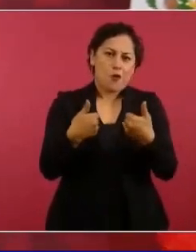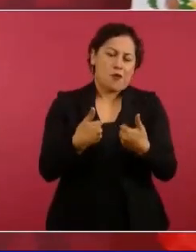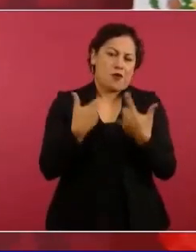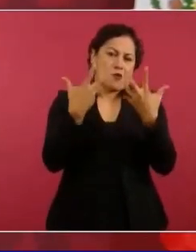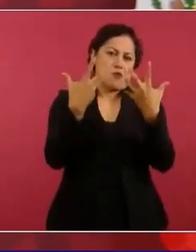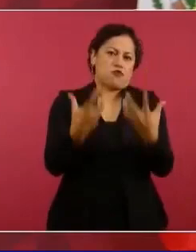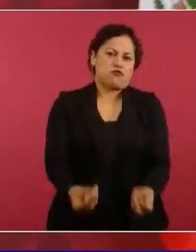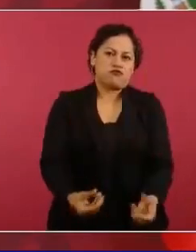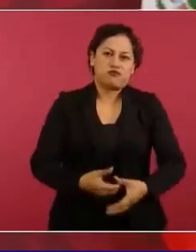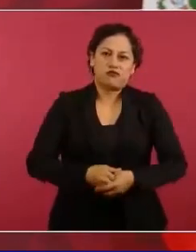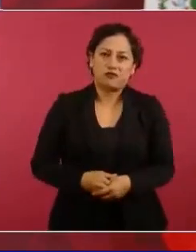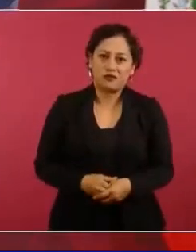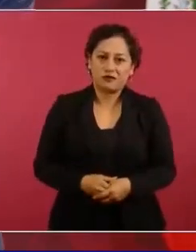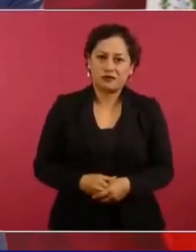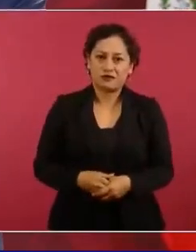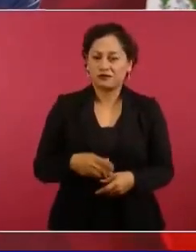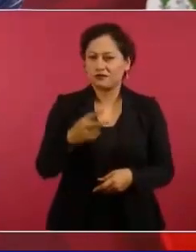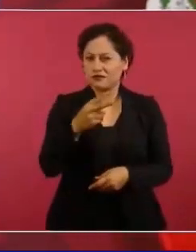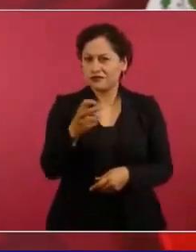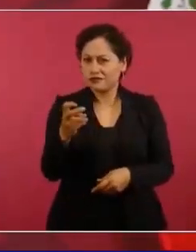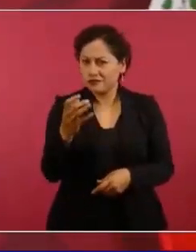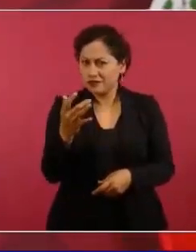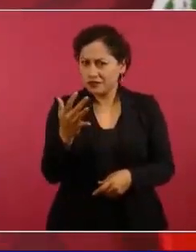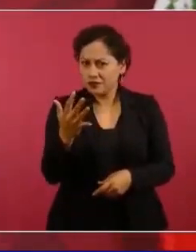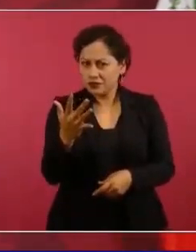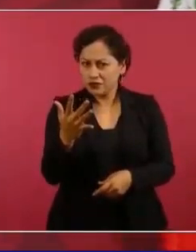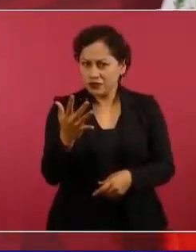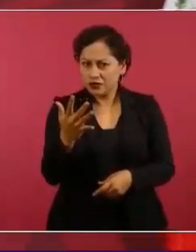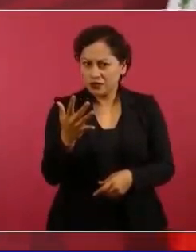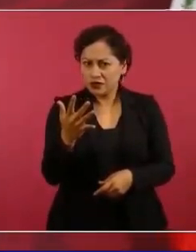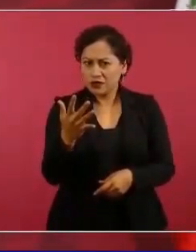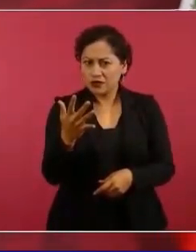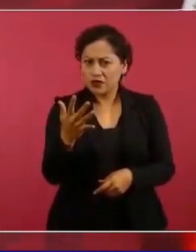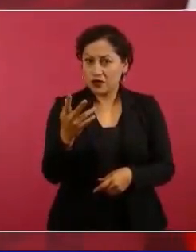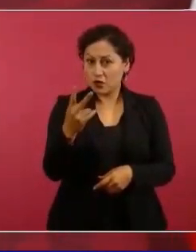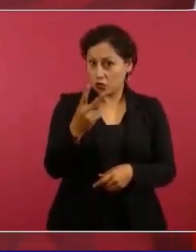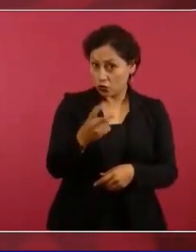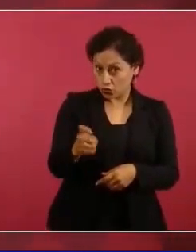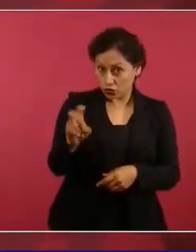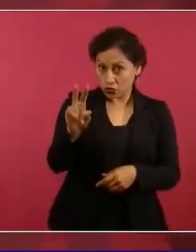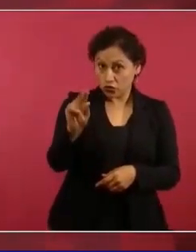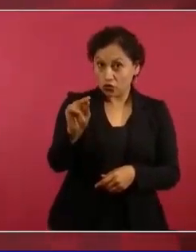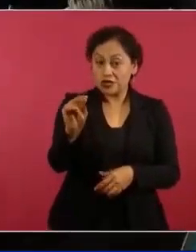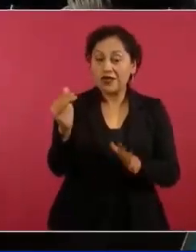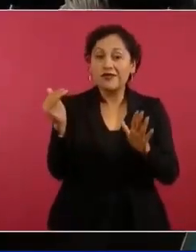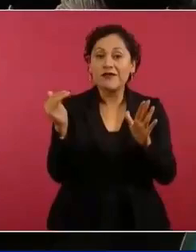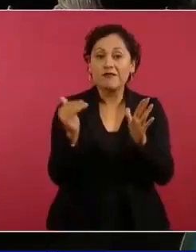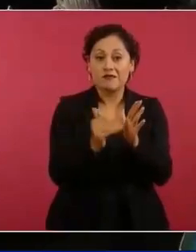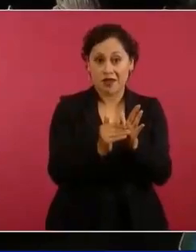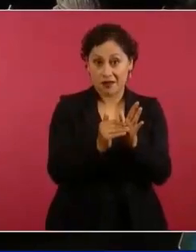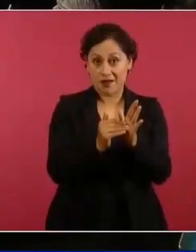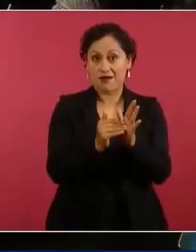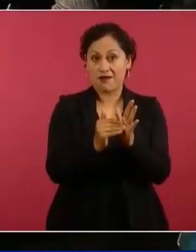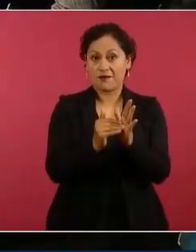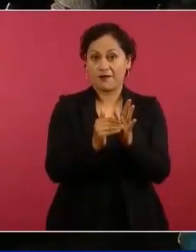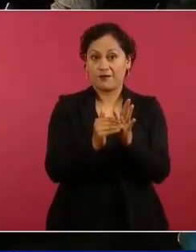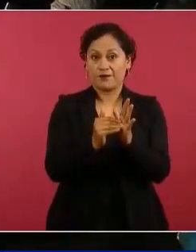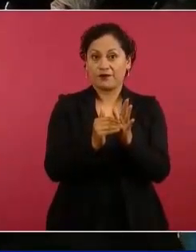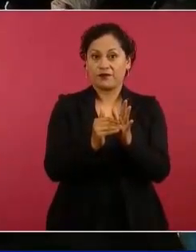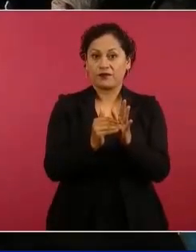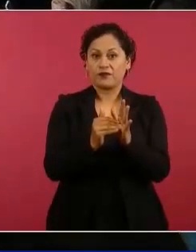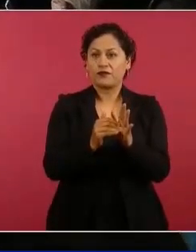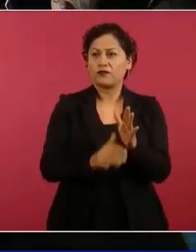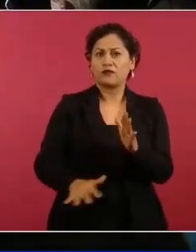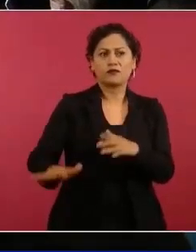250, 280 mil, y en Santa